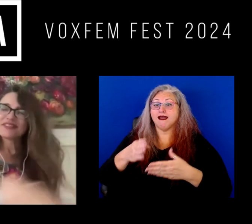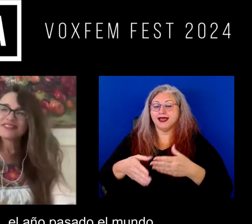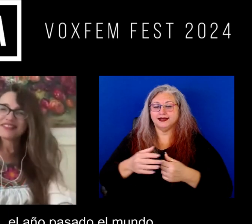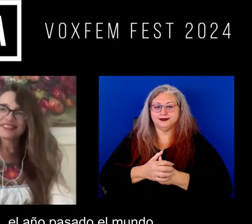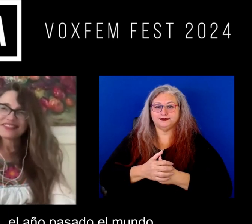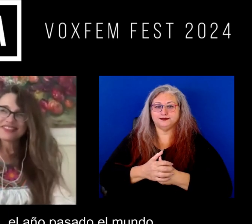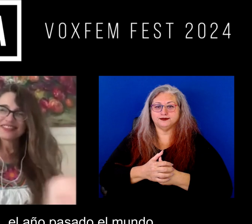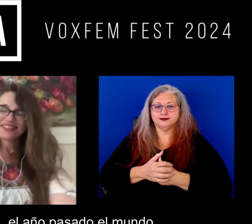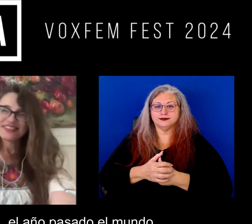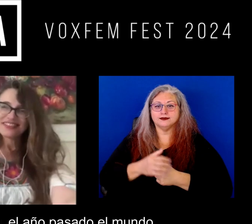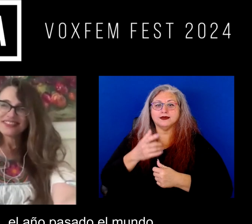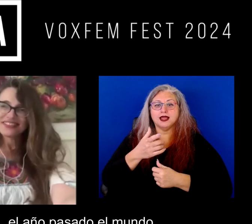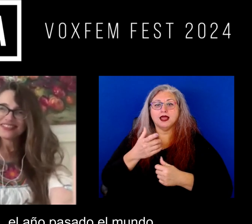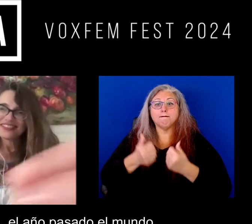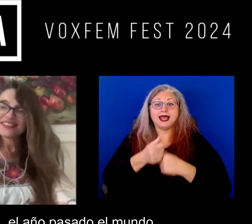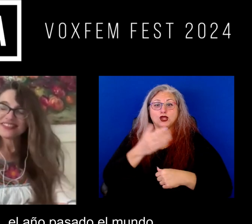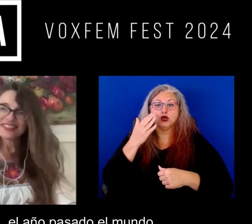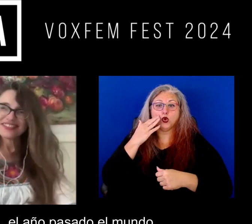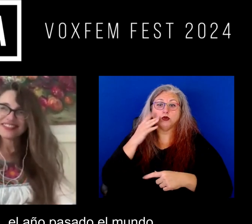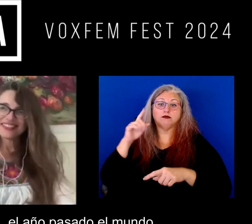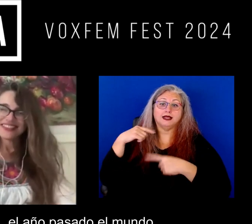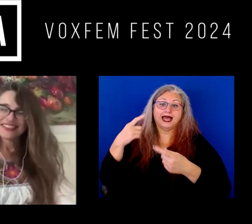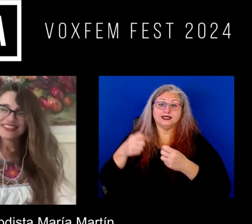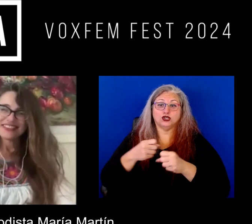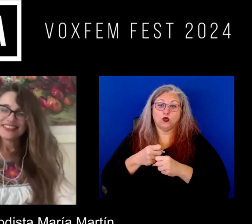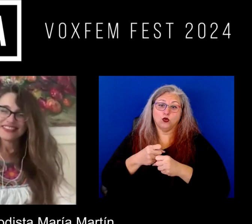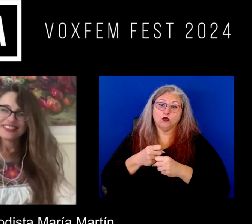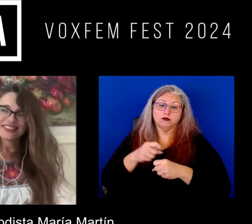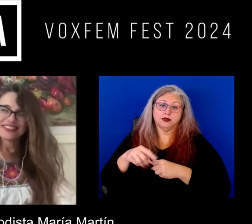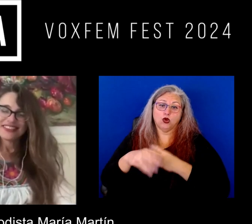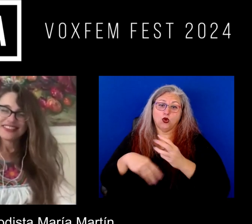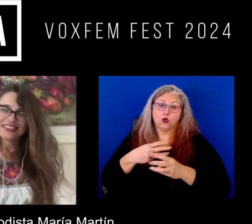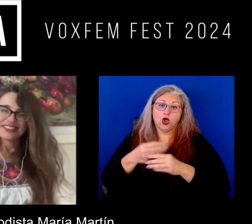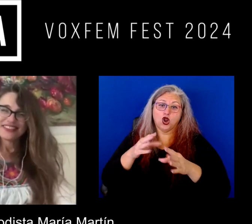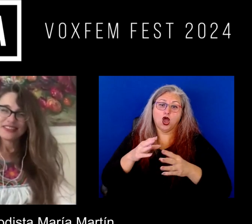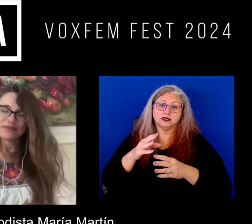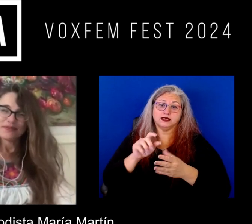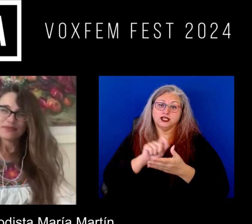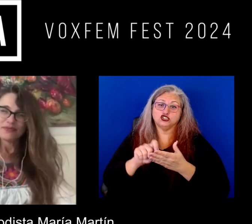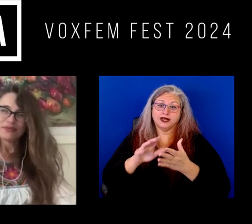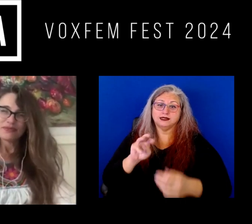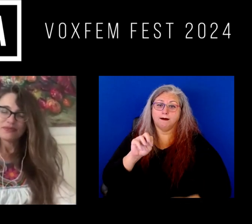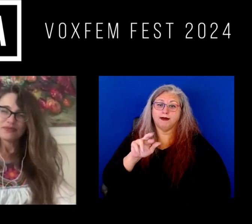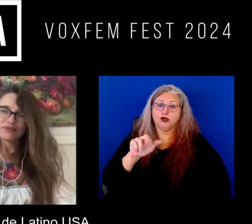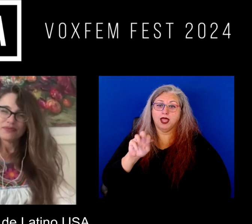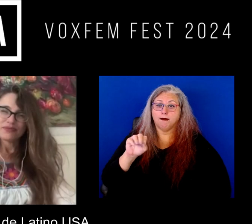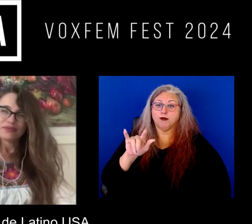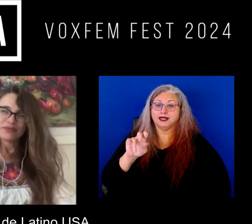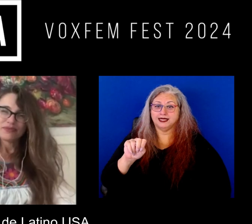como muchos saben el año pasado el mundo perdió a la periodista María Martin